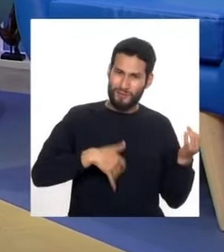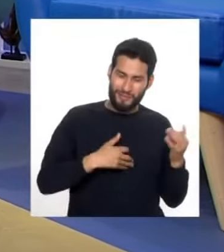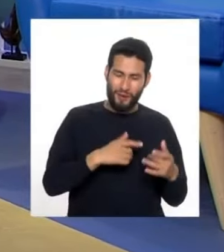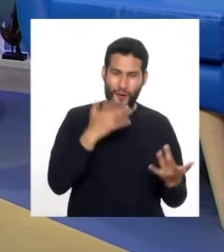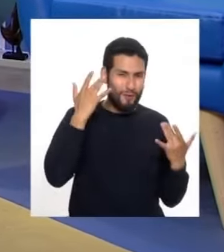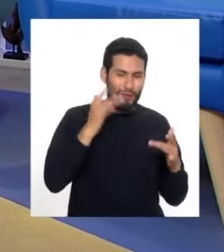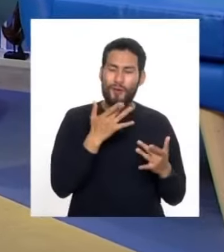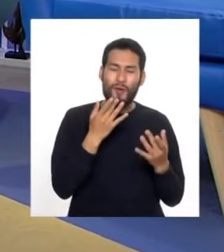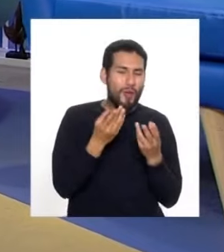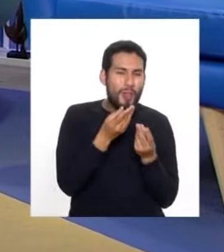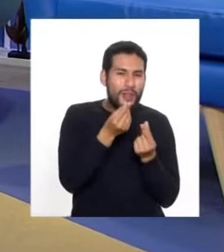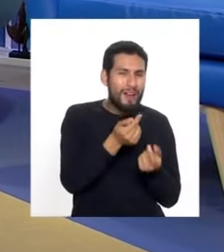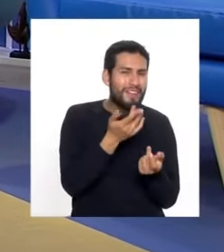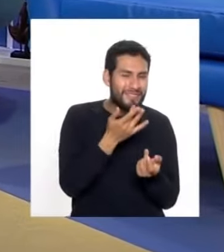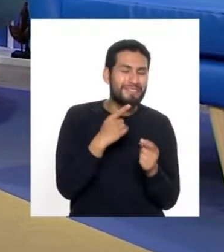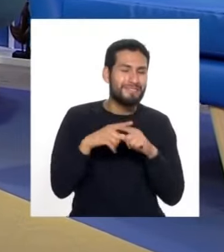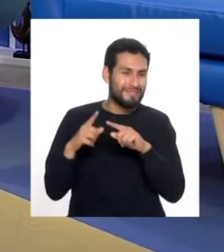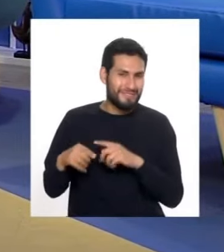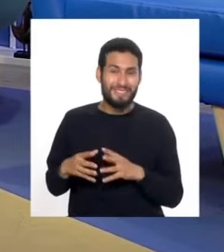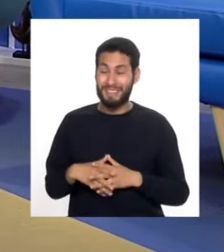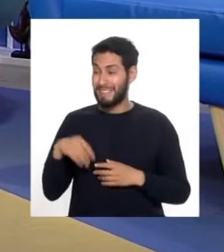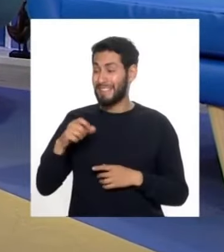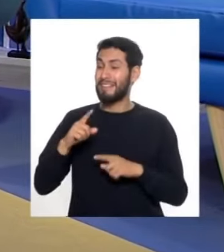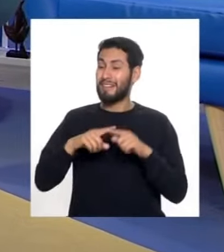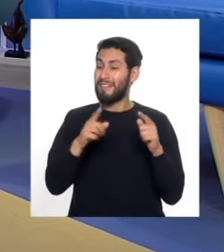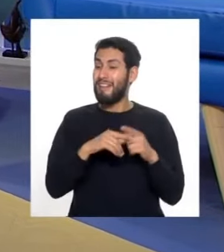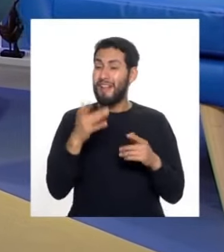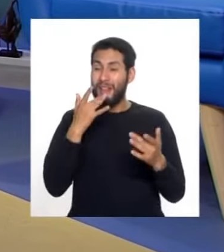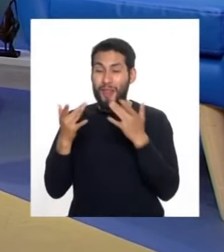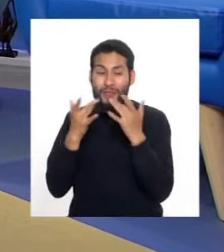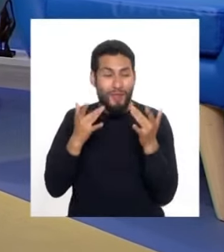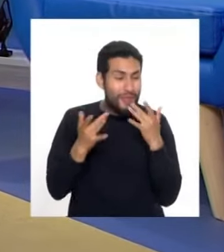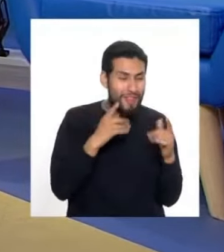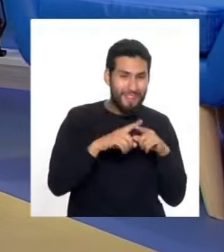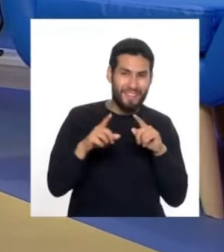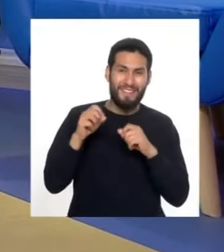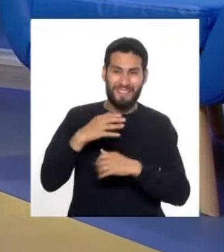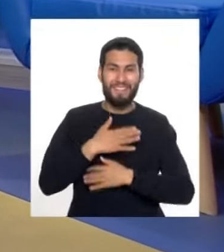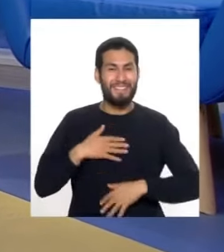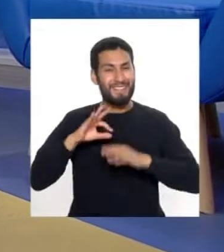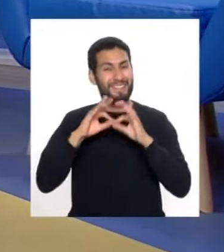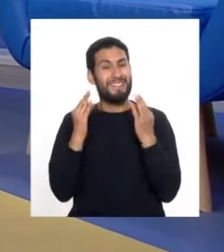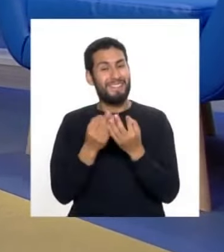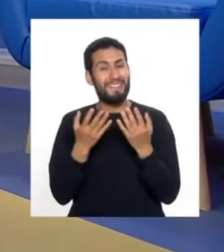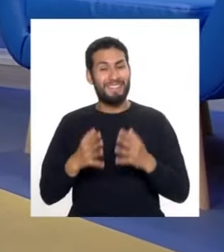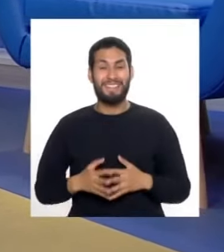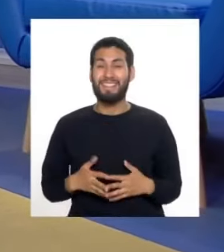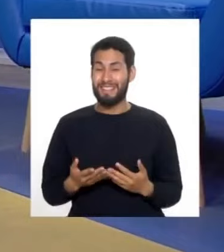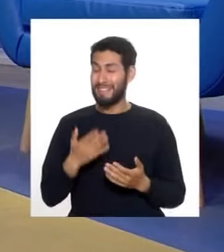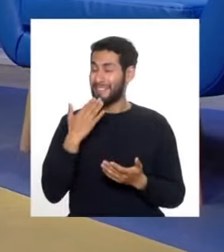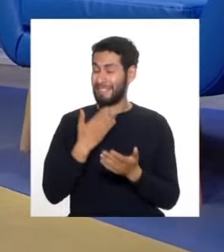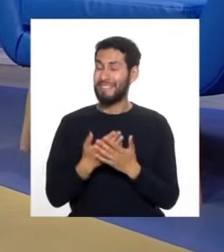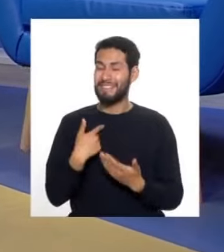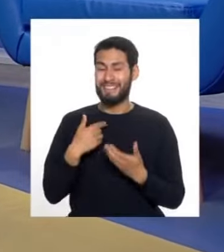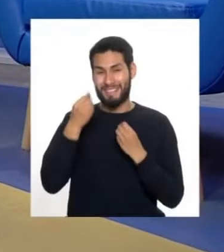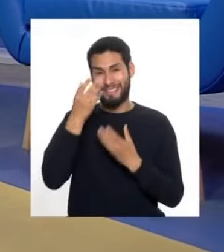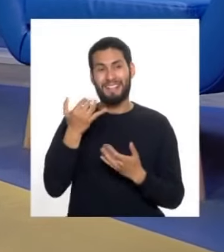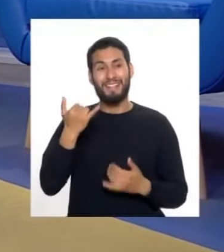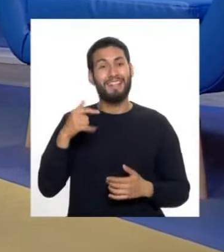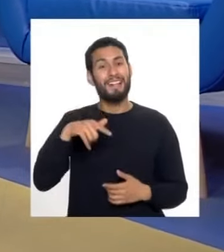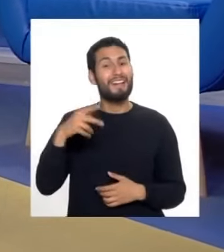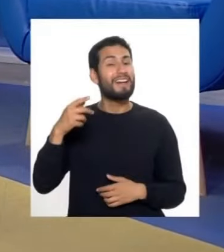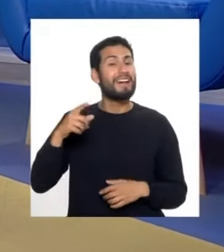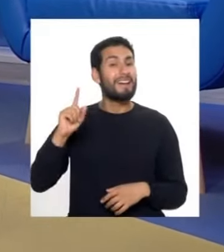descubrir sabores. Así es, posibilidad para descubrir sabores y posibilidad para pasarla en familia, que es el mejor dato. Así que nos vamos